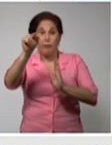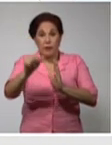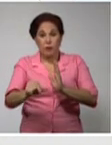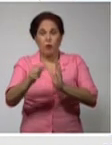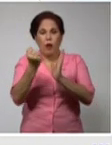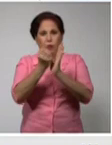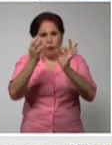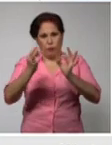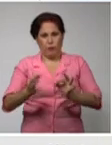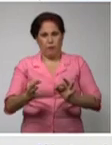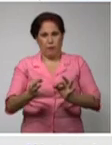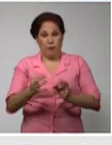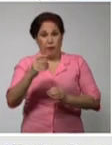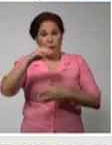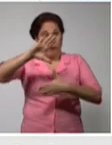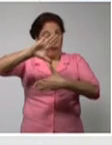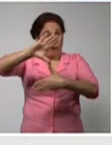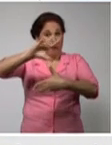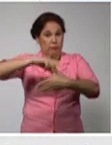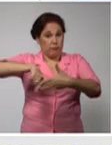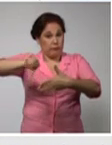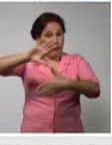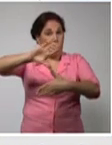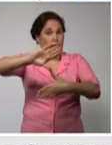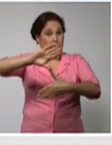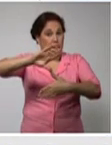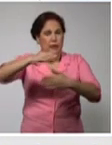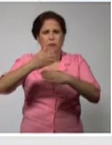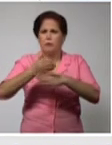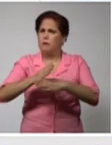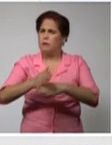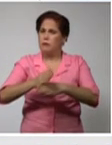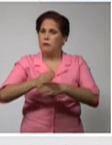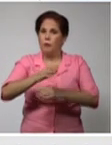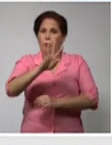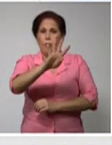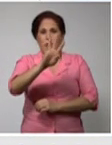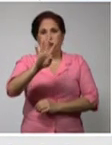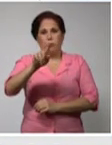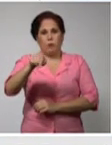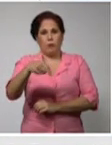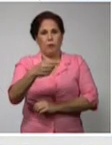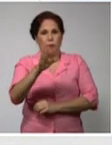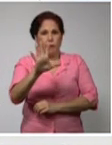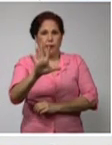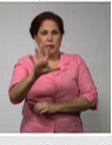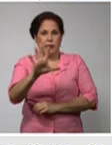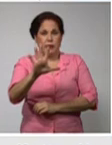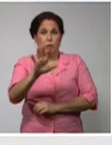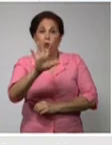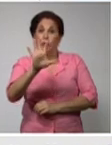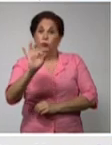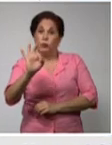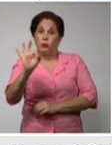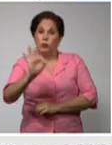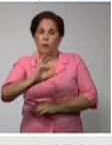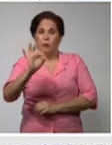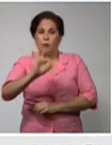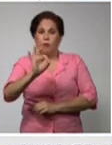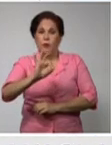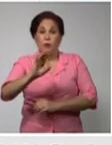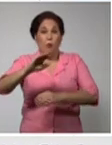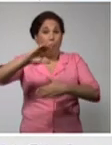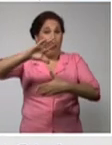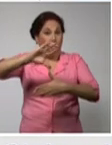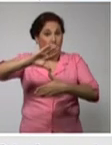en nuestra región que representan el 44,58 de todos